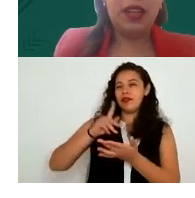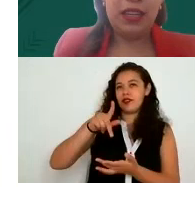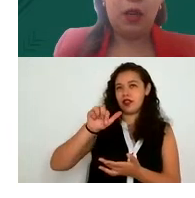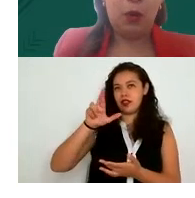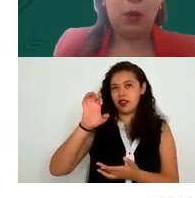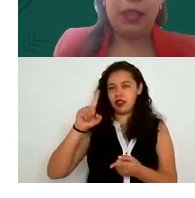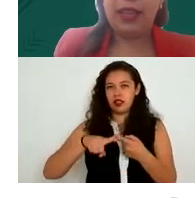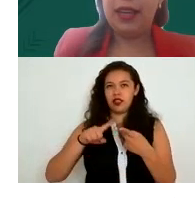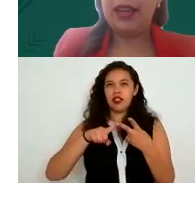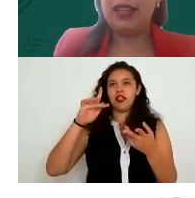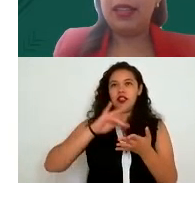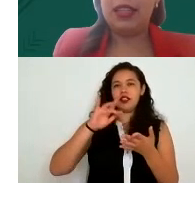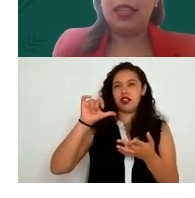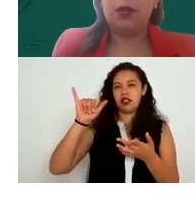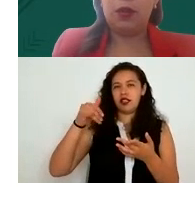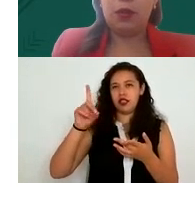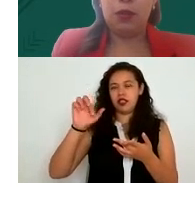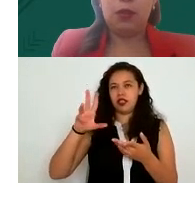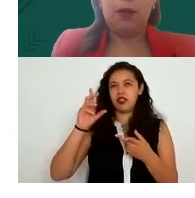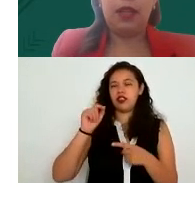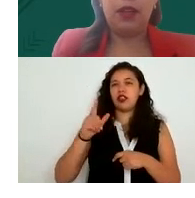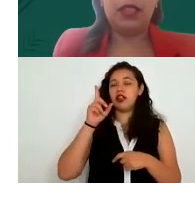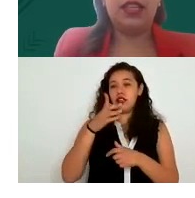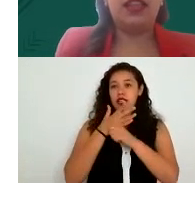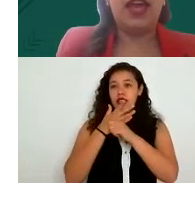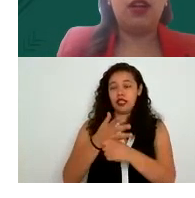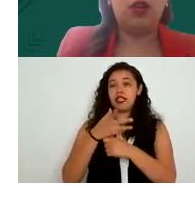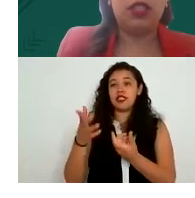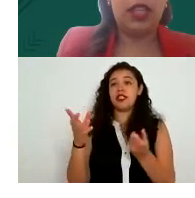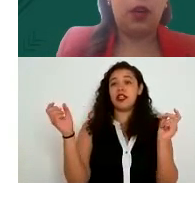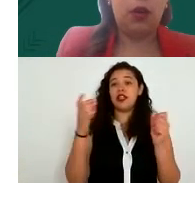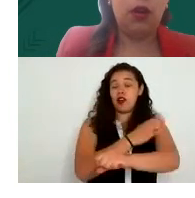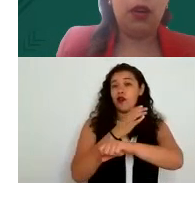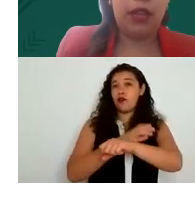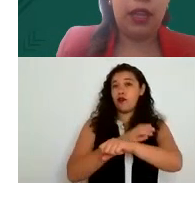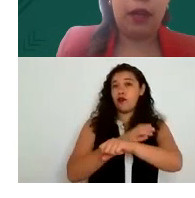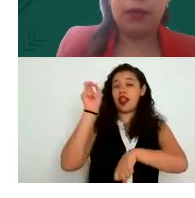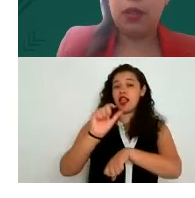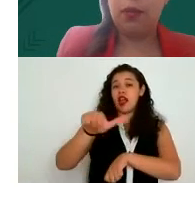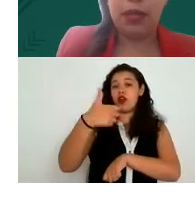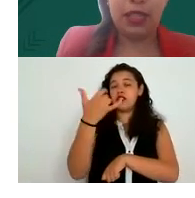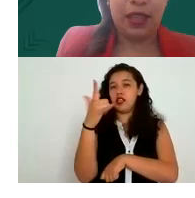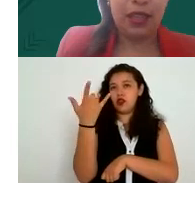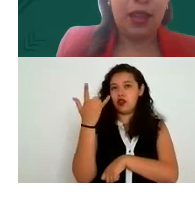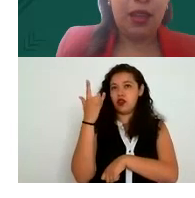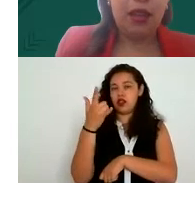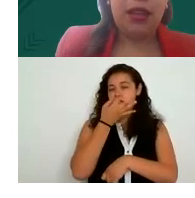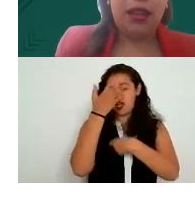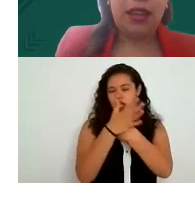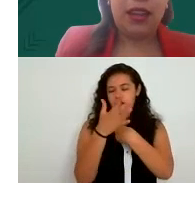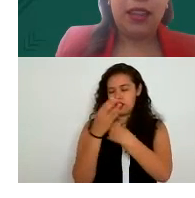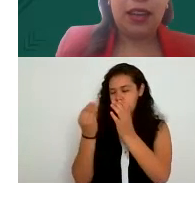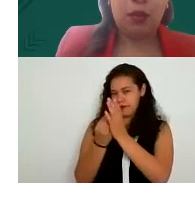Alejandro como comenta Karen el siguiente curso con los compañeros es el día 11 de julio de aviso de privacidad